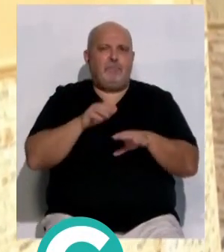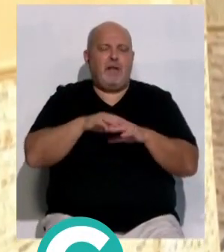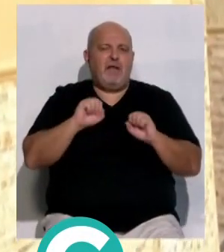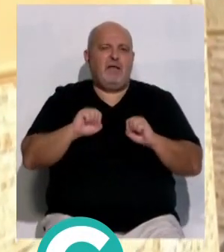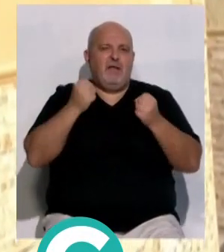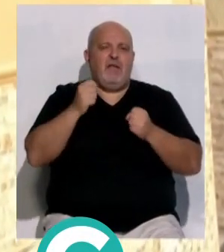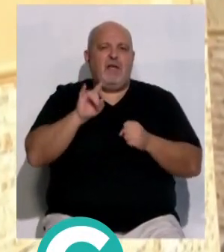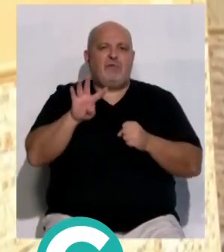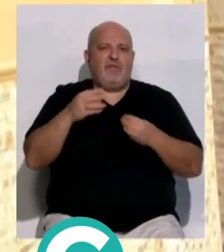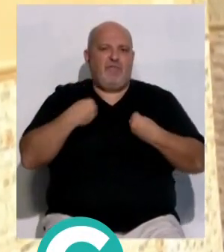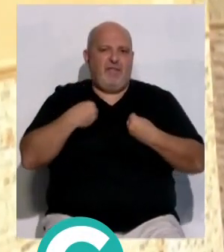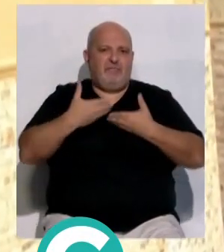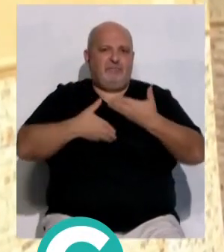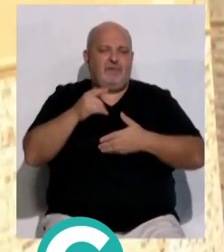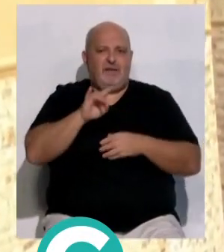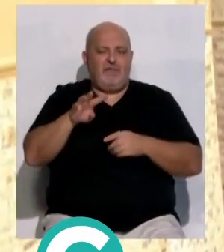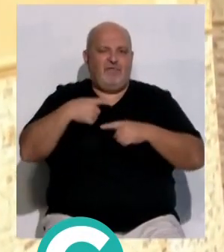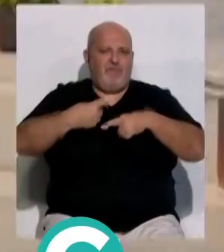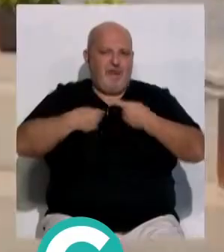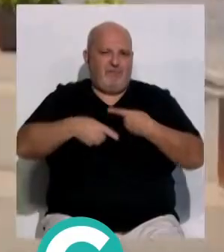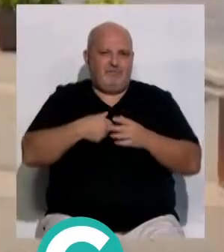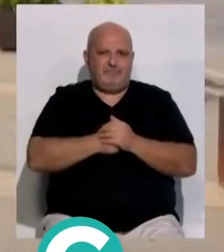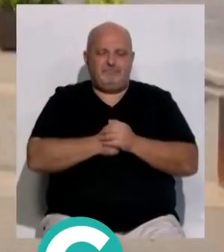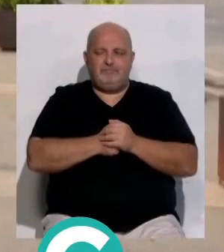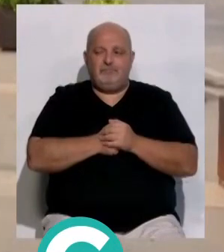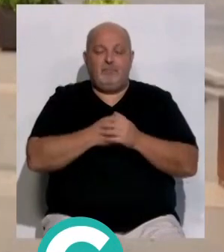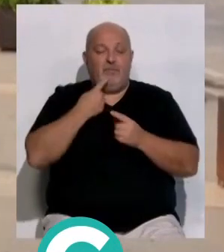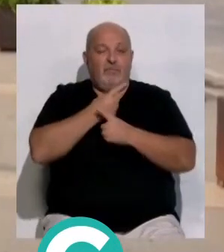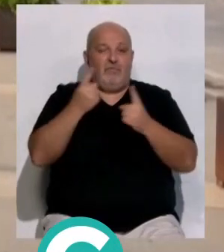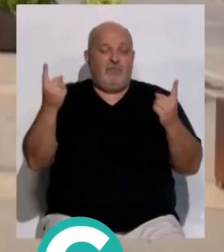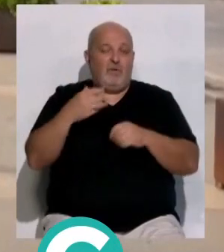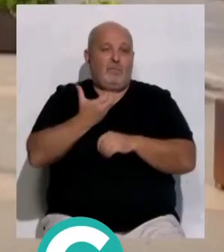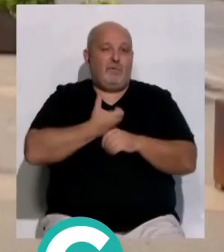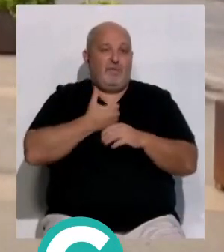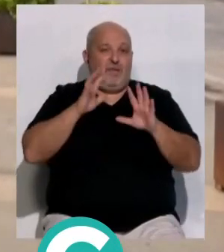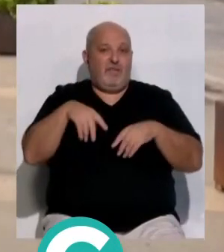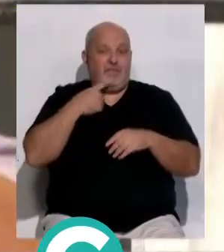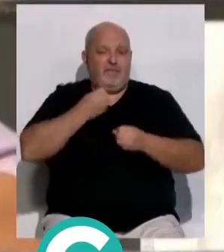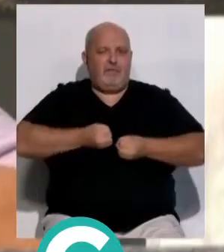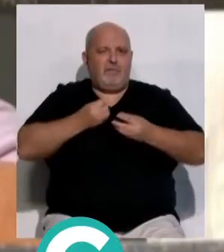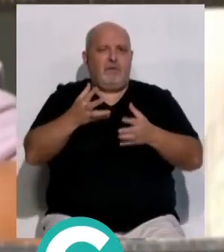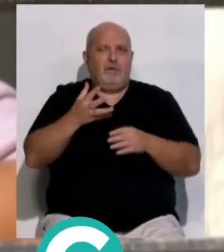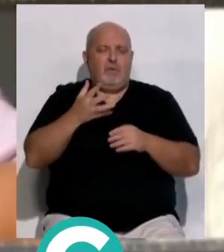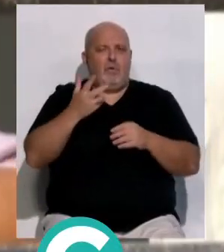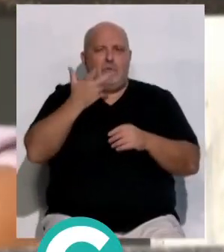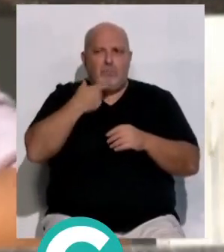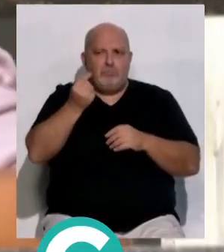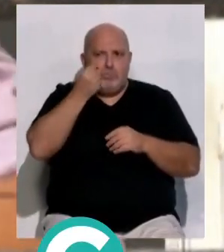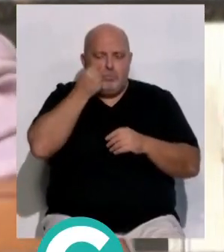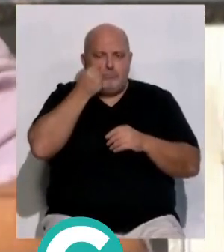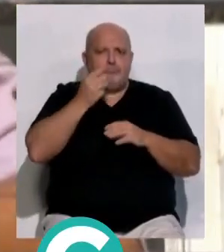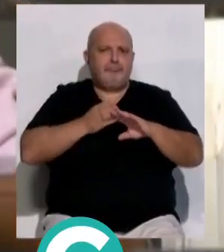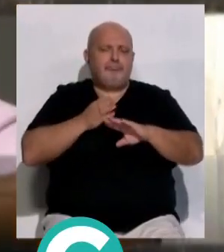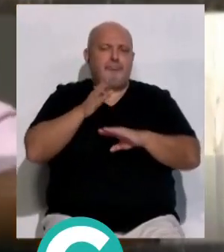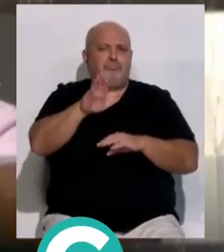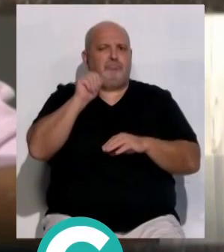salvar a 14 vidas, 14 familias. Fuentes oficiales del Ayuntamiento de Cádiz aseguran que, tras conocer el caso, han dado